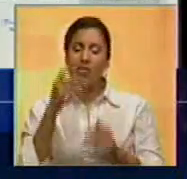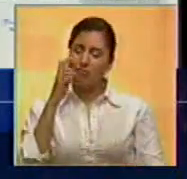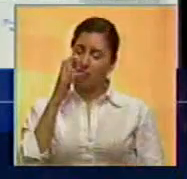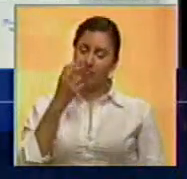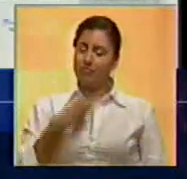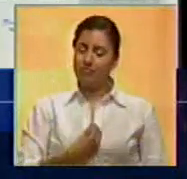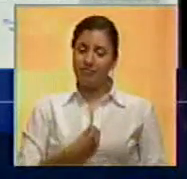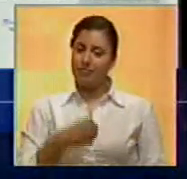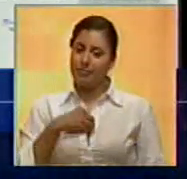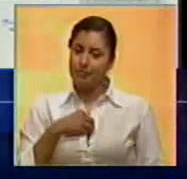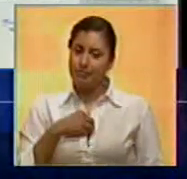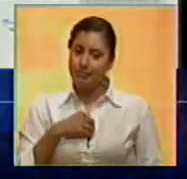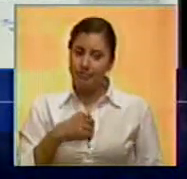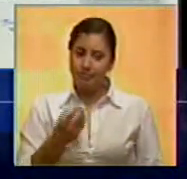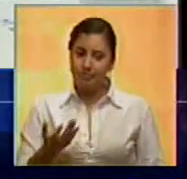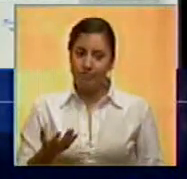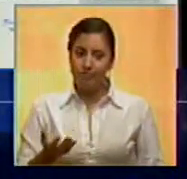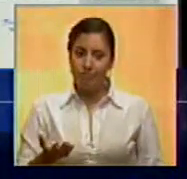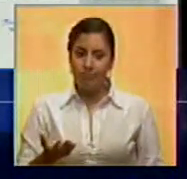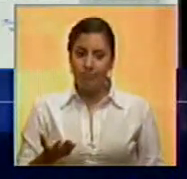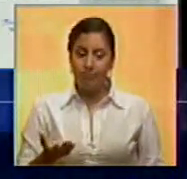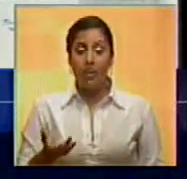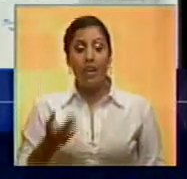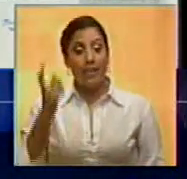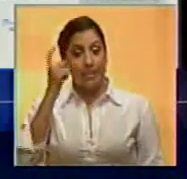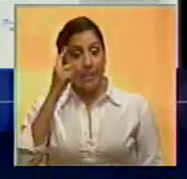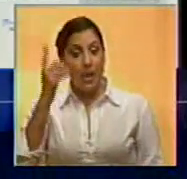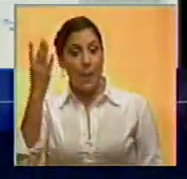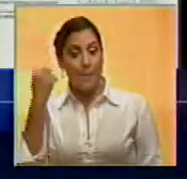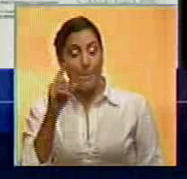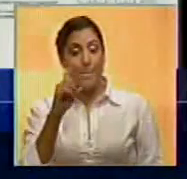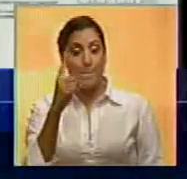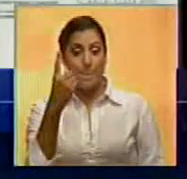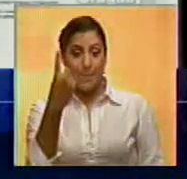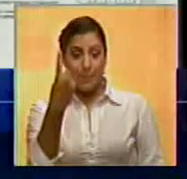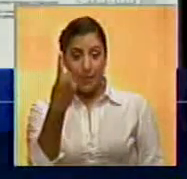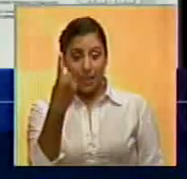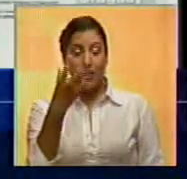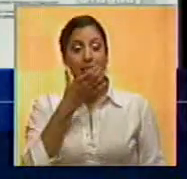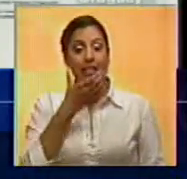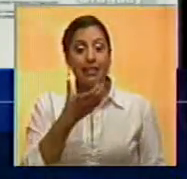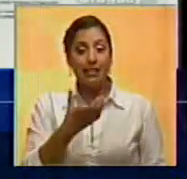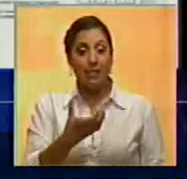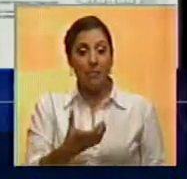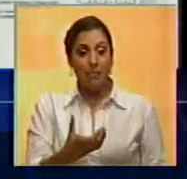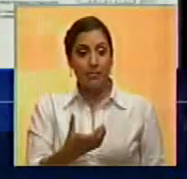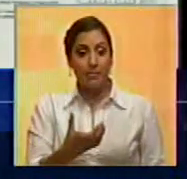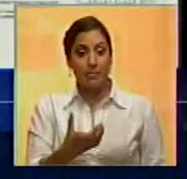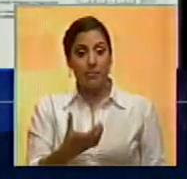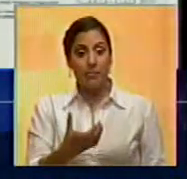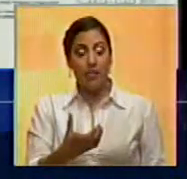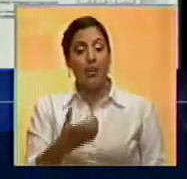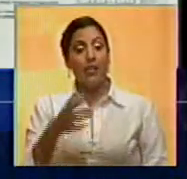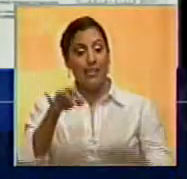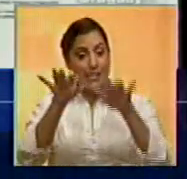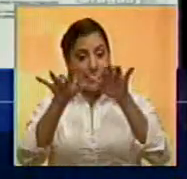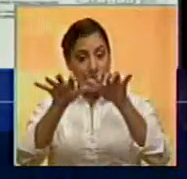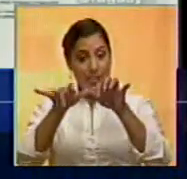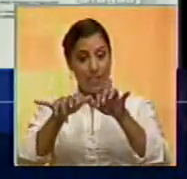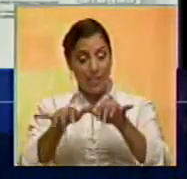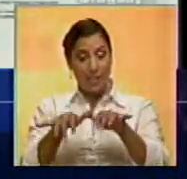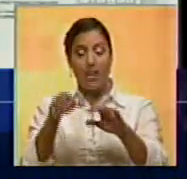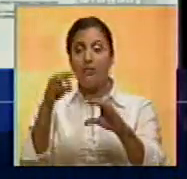Curiosamente, el día primero de diciembre, esta Secretaría